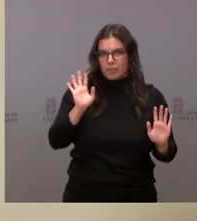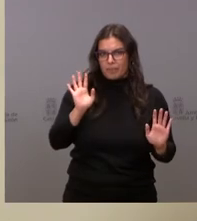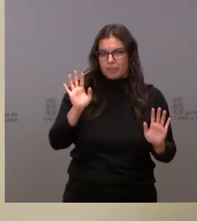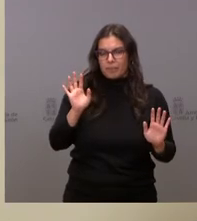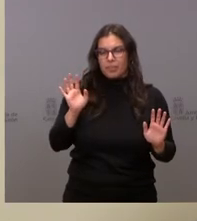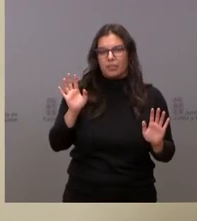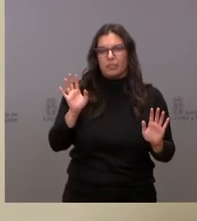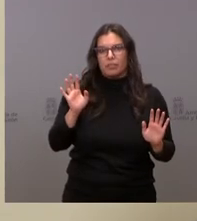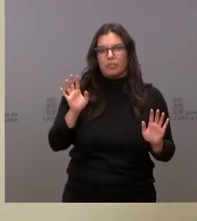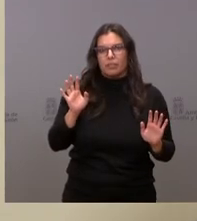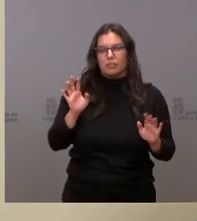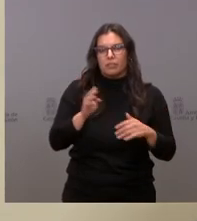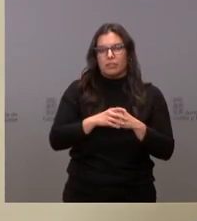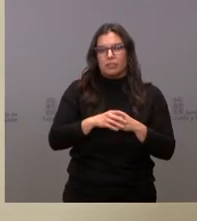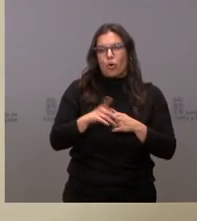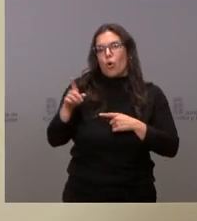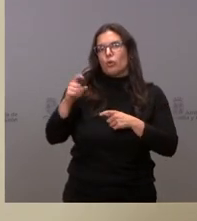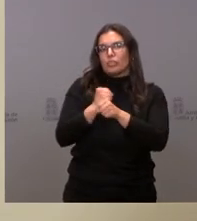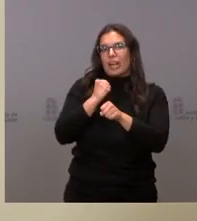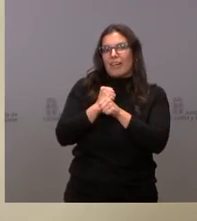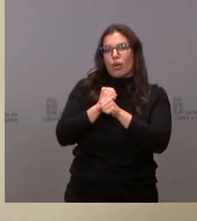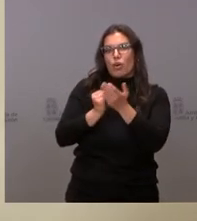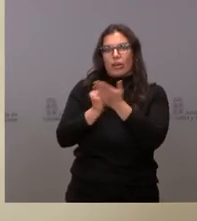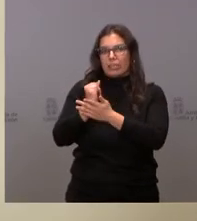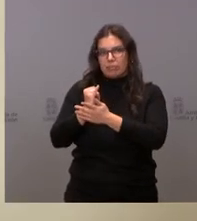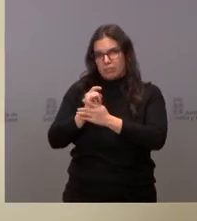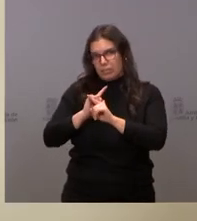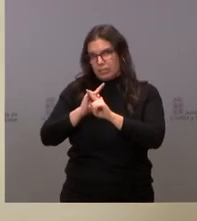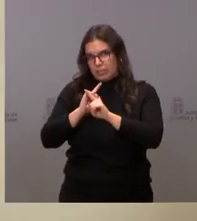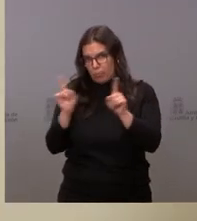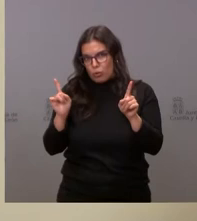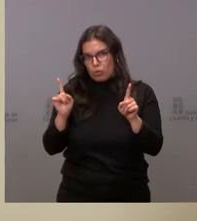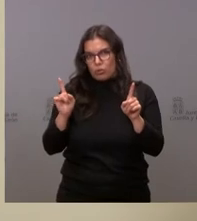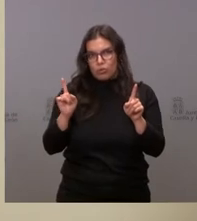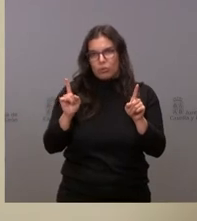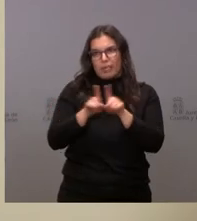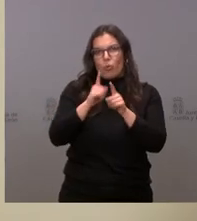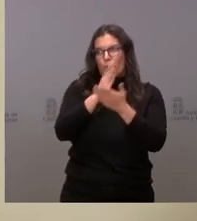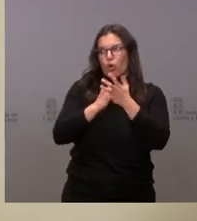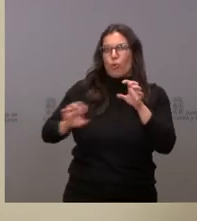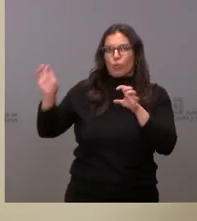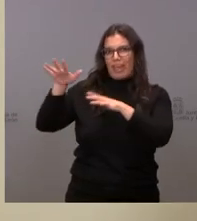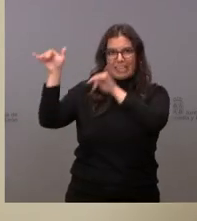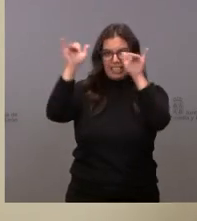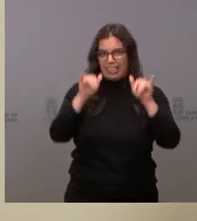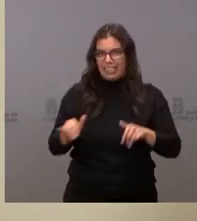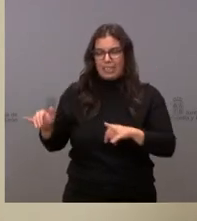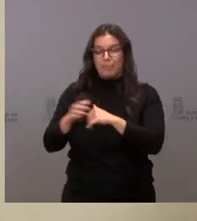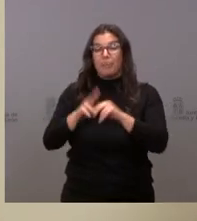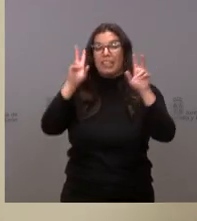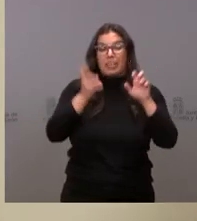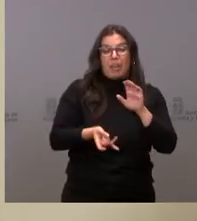instaurado en este tipo de actividades porque no lo está en ninguna comunidad. Con respecto a los brotes